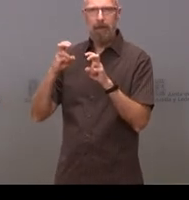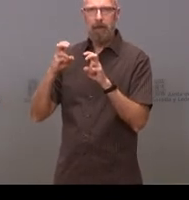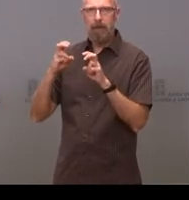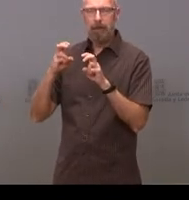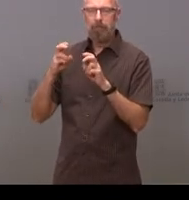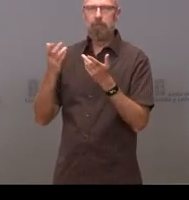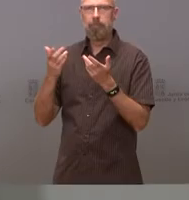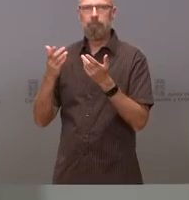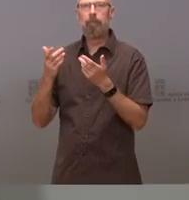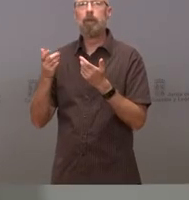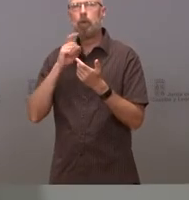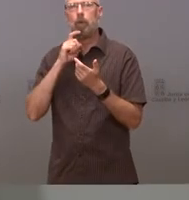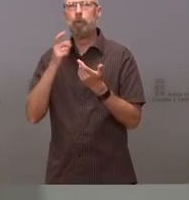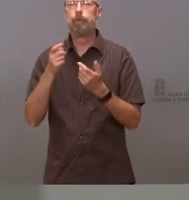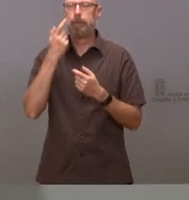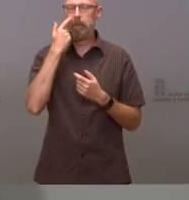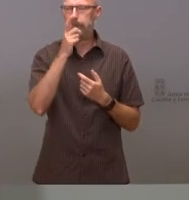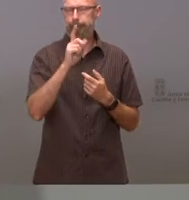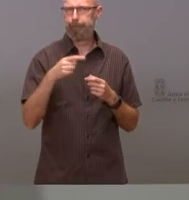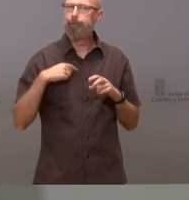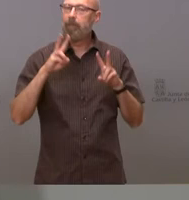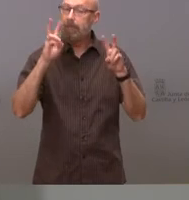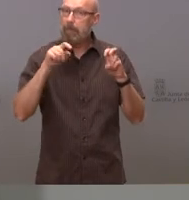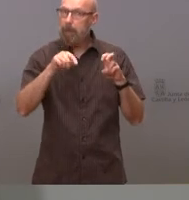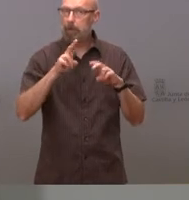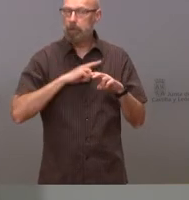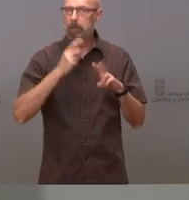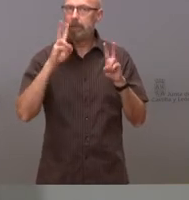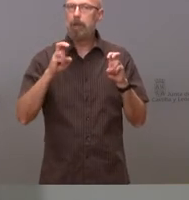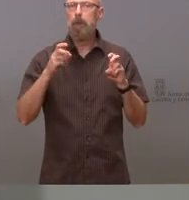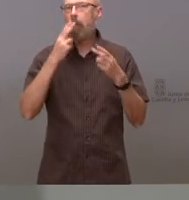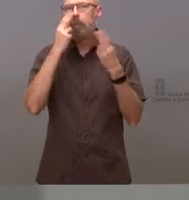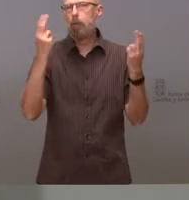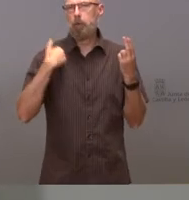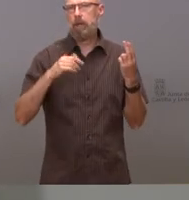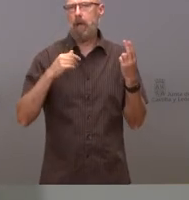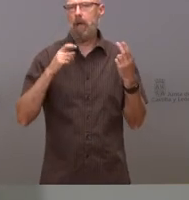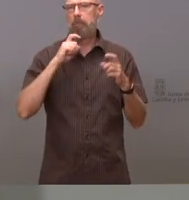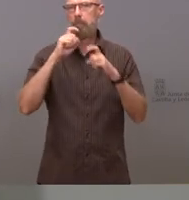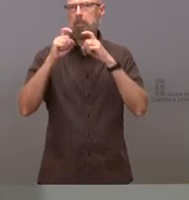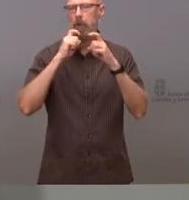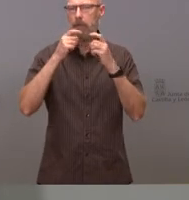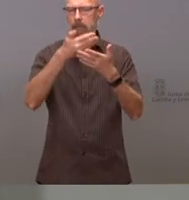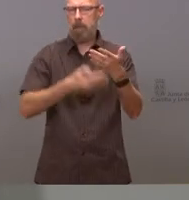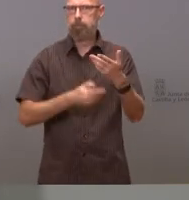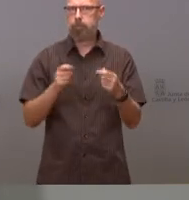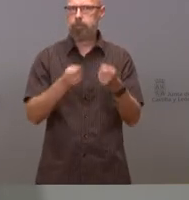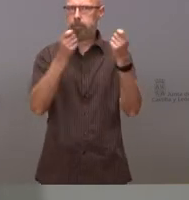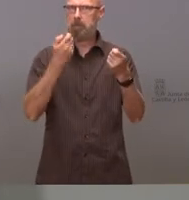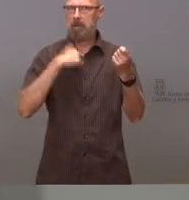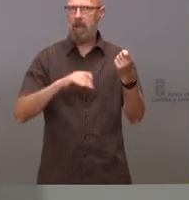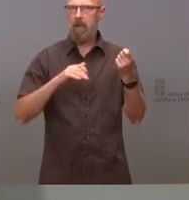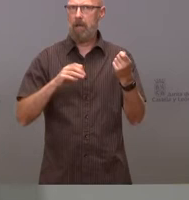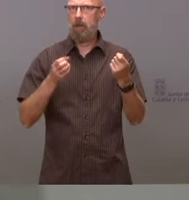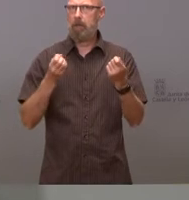bueno esto es un hecho público quiero decir esto ha sido publicado en prensa yo no sé si tienen ustedes la información nosotros si la